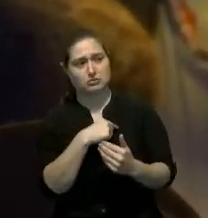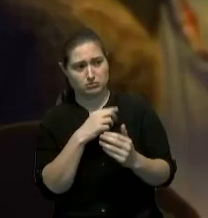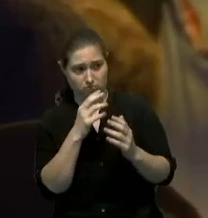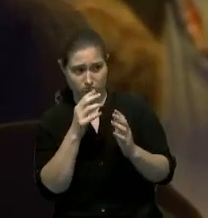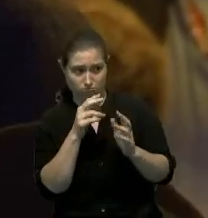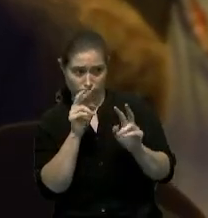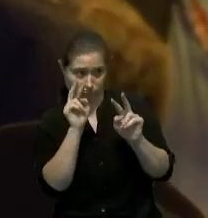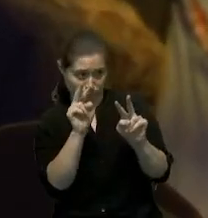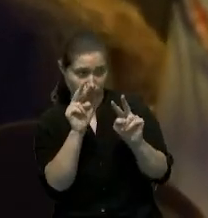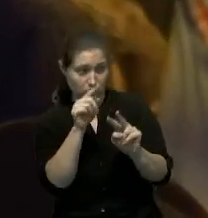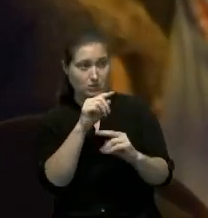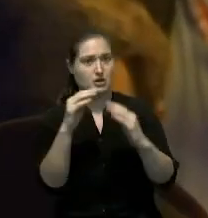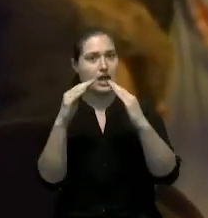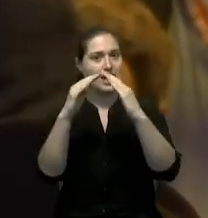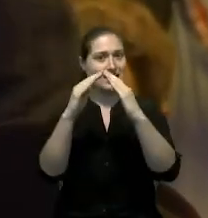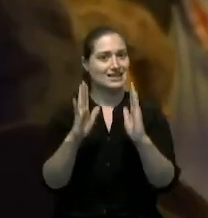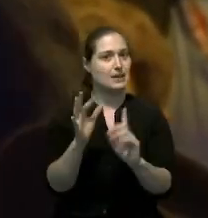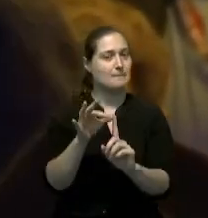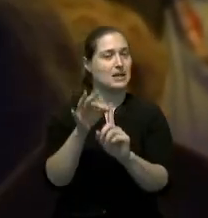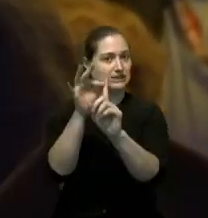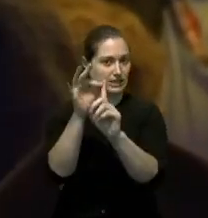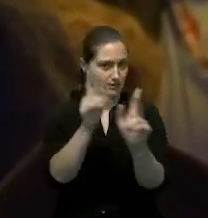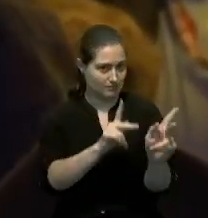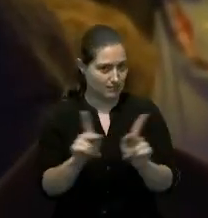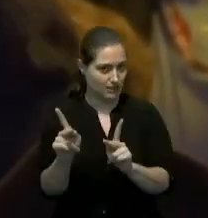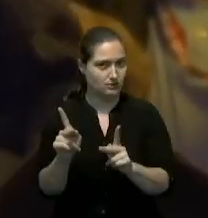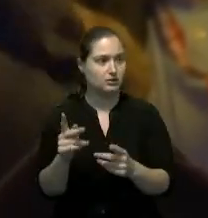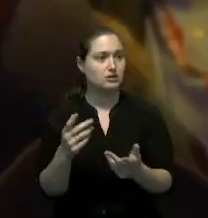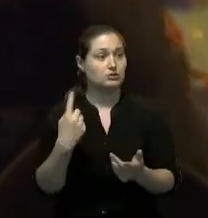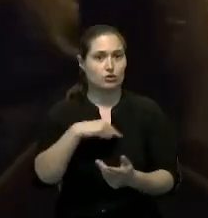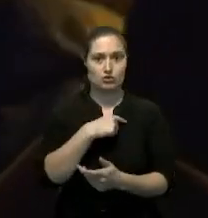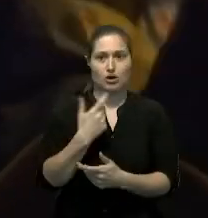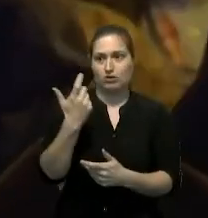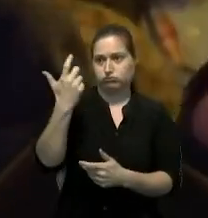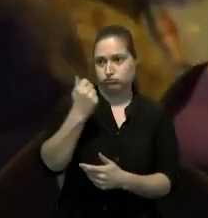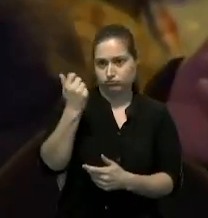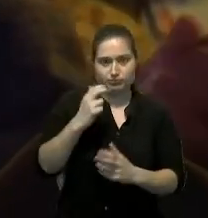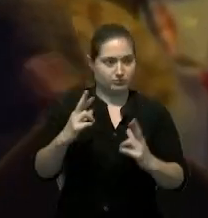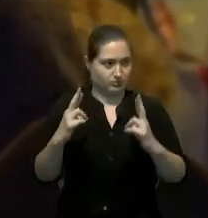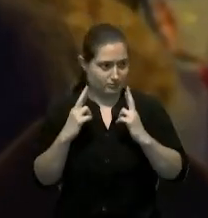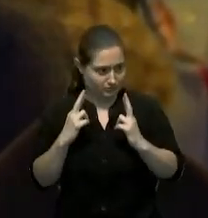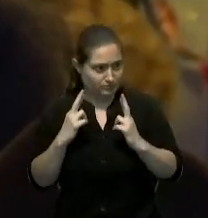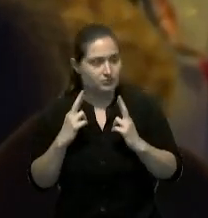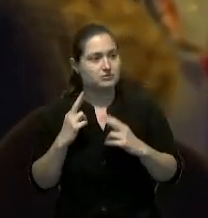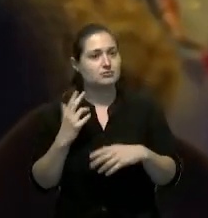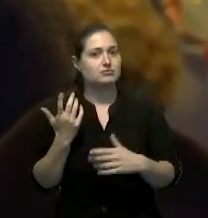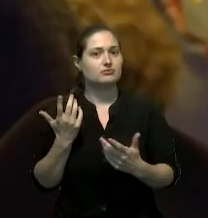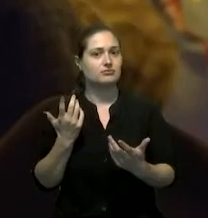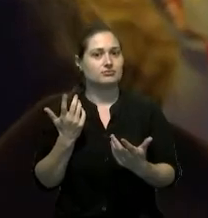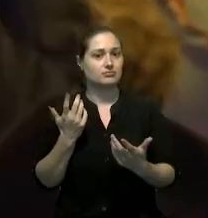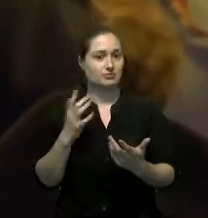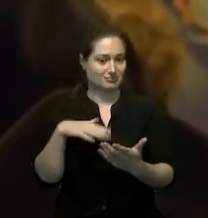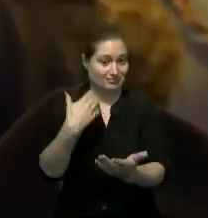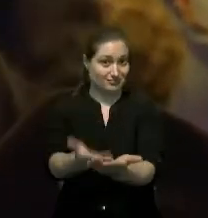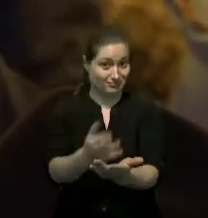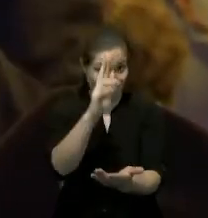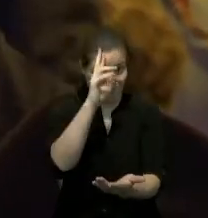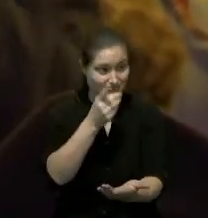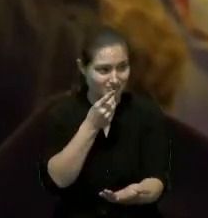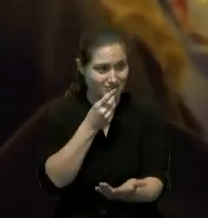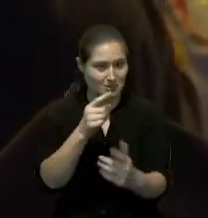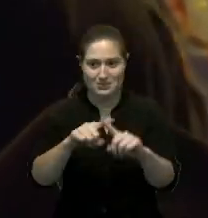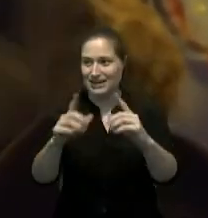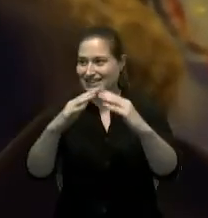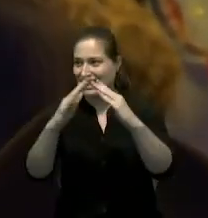nosotros que por ejemplo nos dan nuestro retiro y nos lo envían a la República Dominicana nosotros tener un plan de vivienda